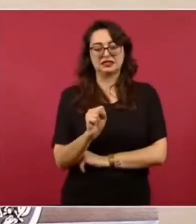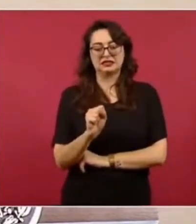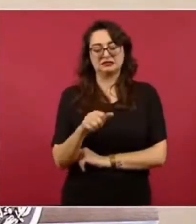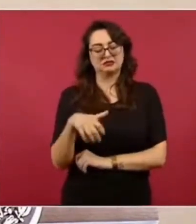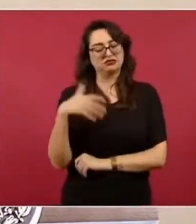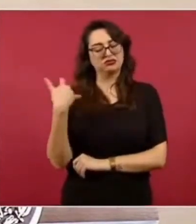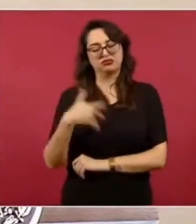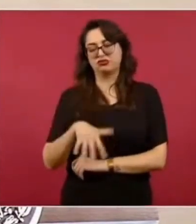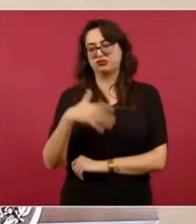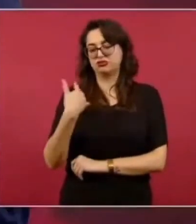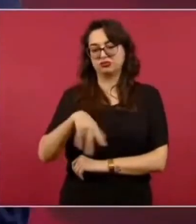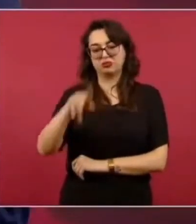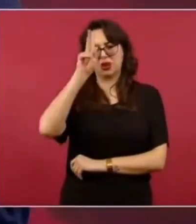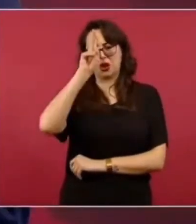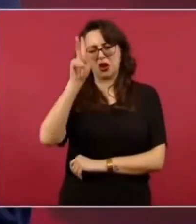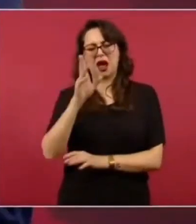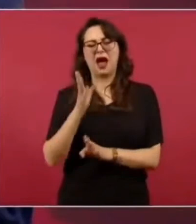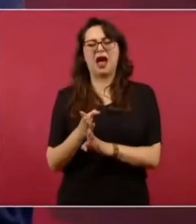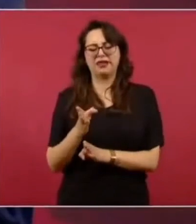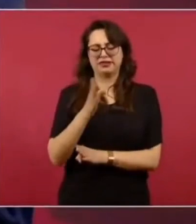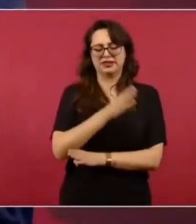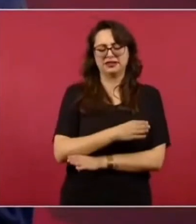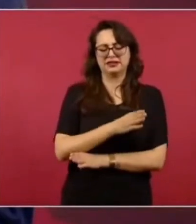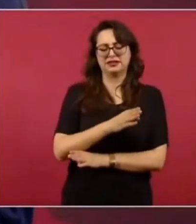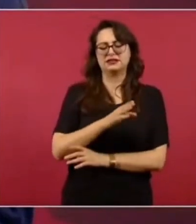Salinas estaba él